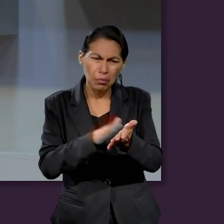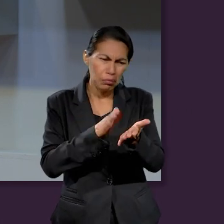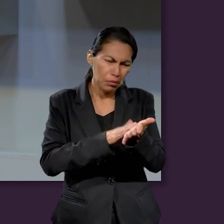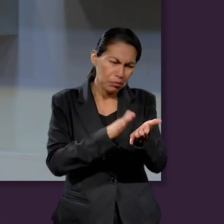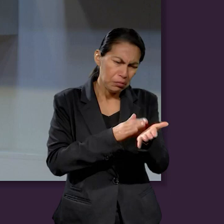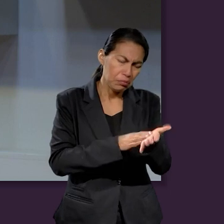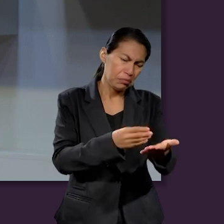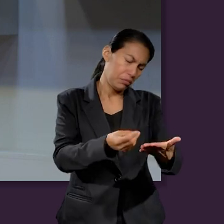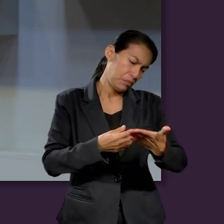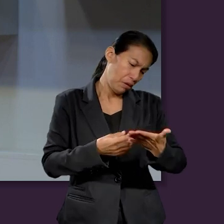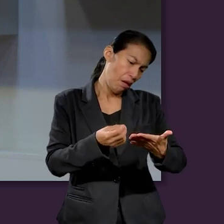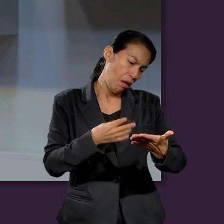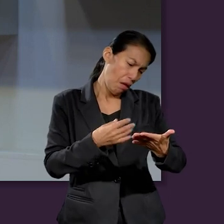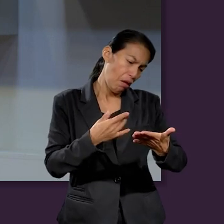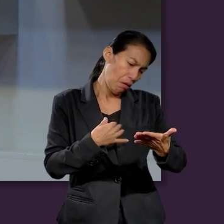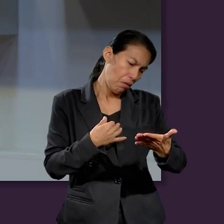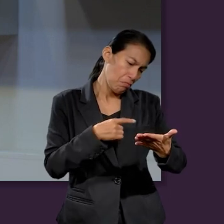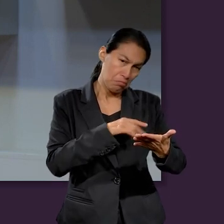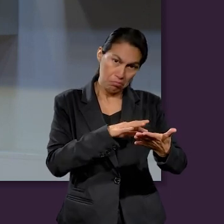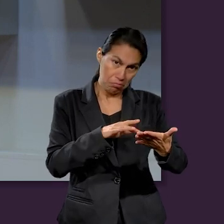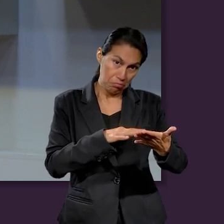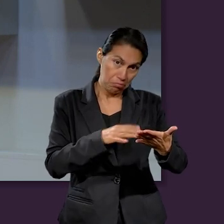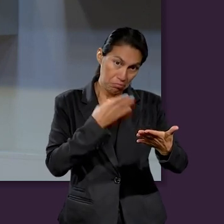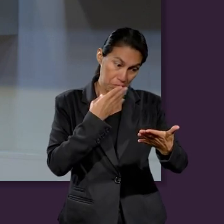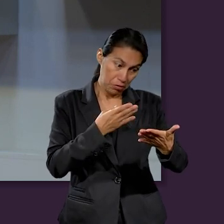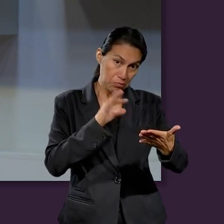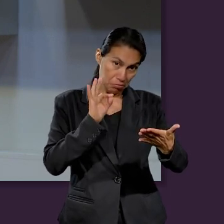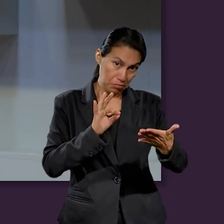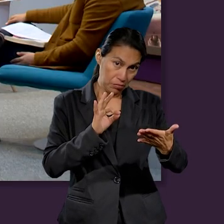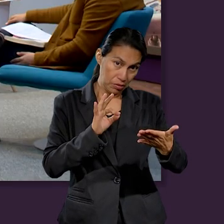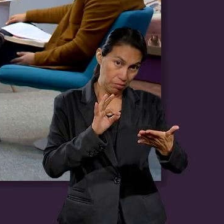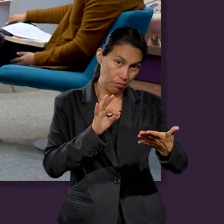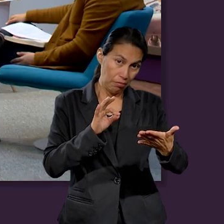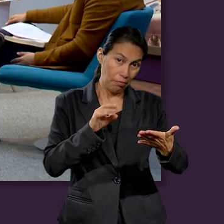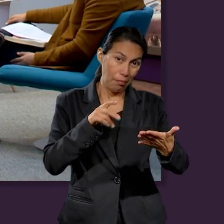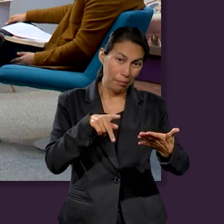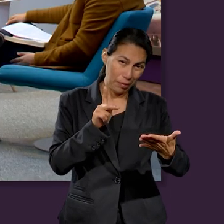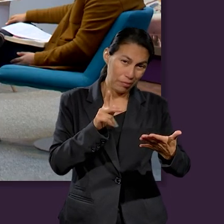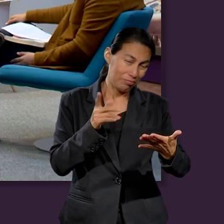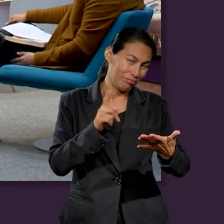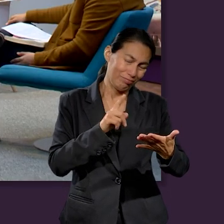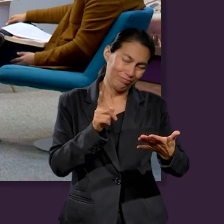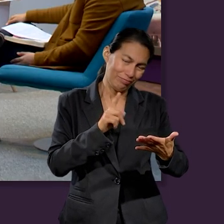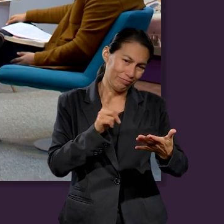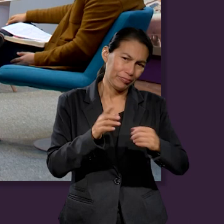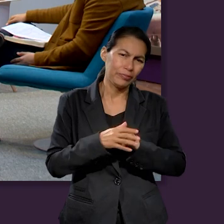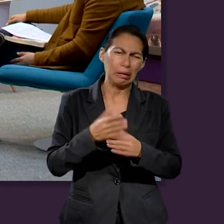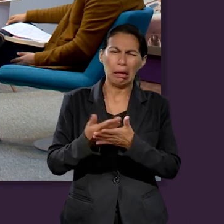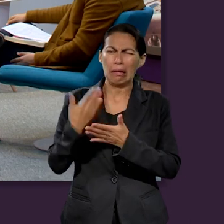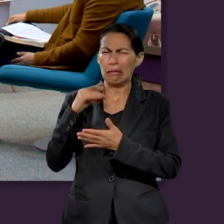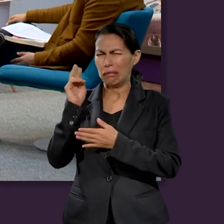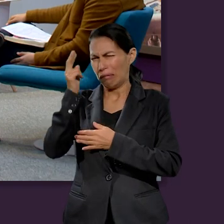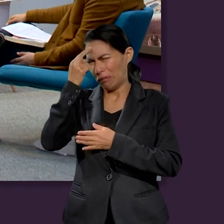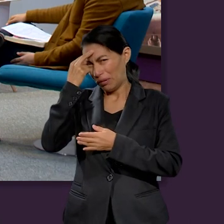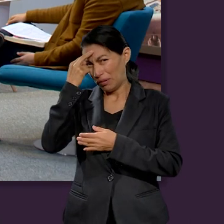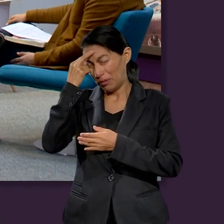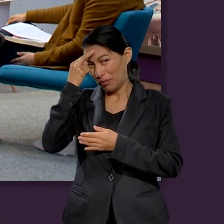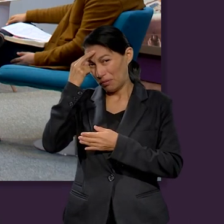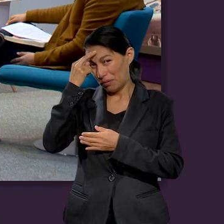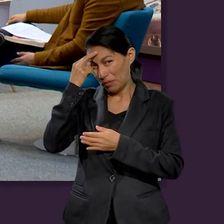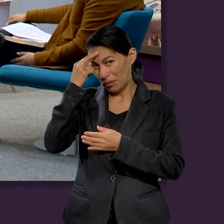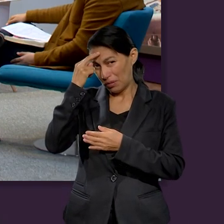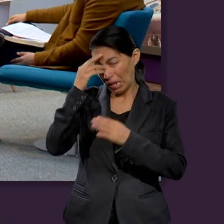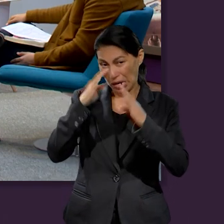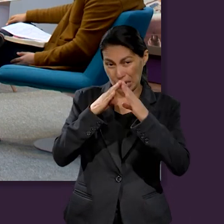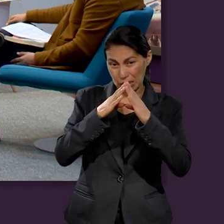documentación y uno cree que porque el banco te pidió la documentación ellos ya te están dando toda la información, pero yo recuerdo que cuando fuimos a hacer el